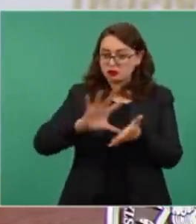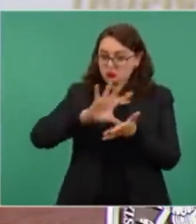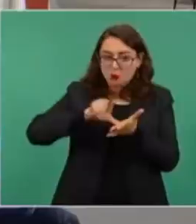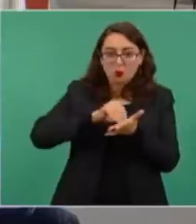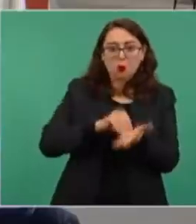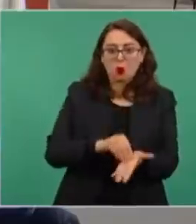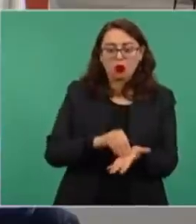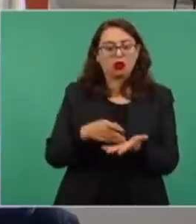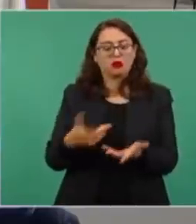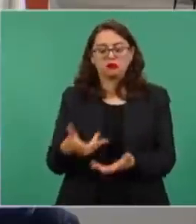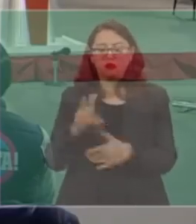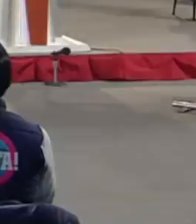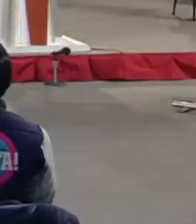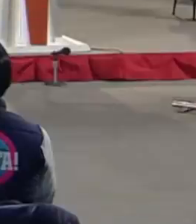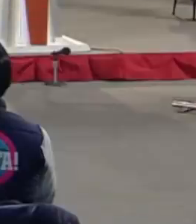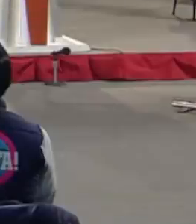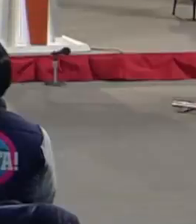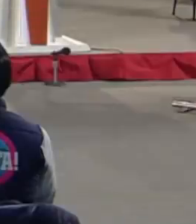de aviones privados.